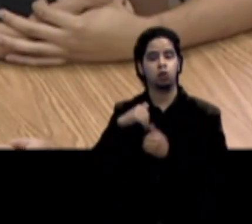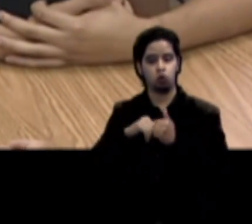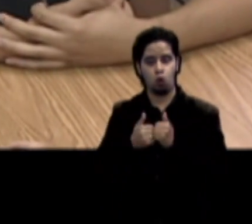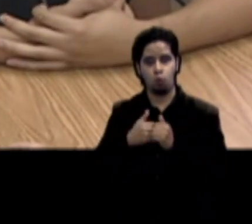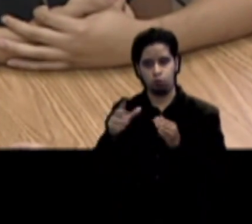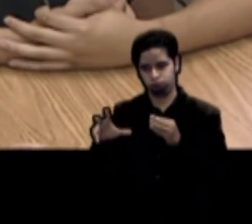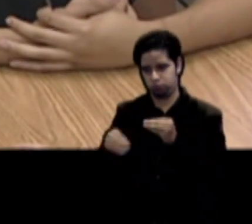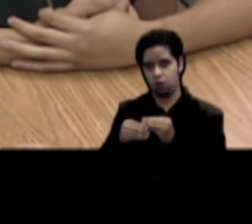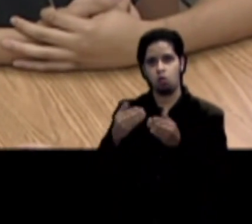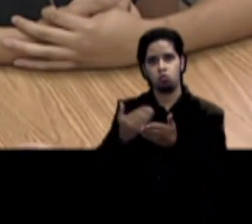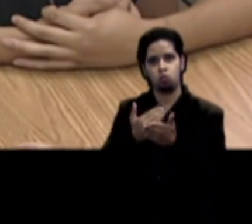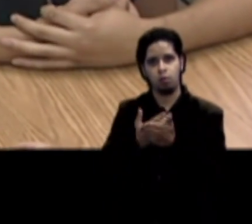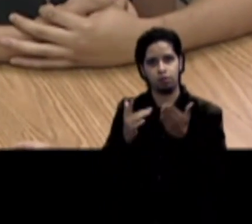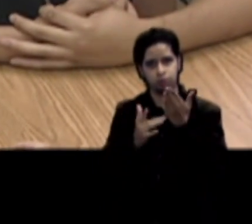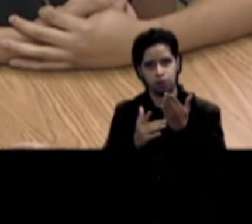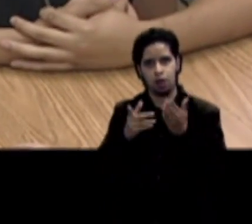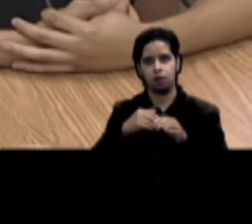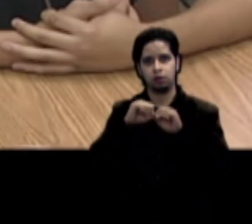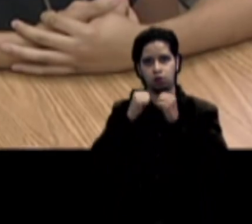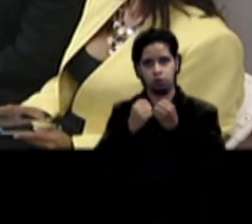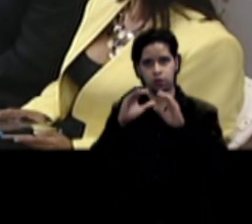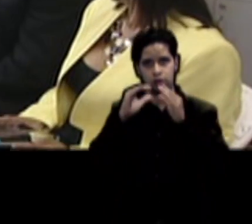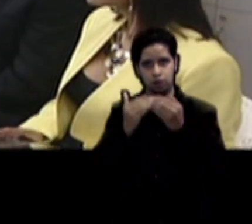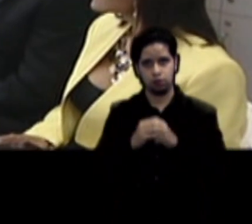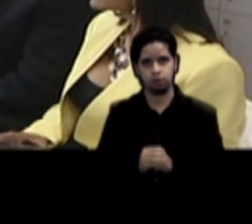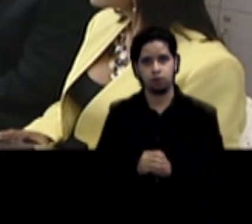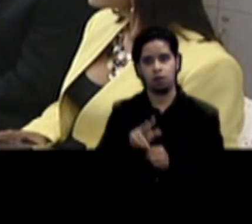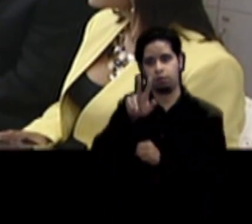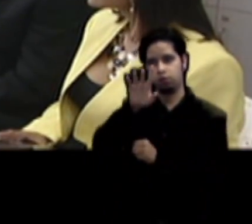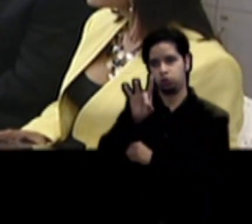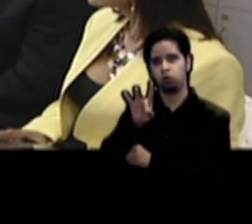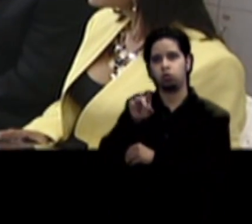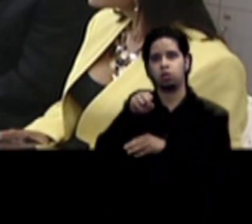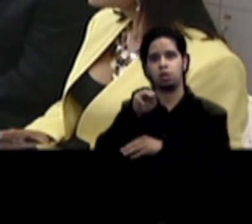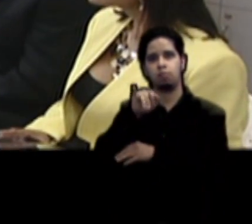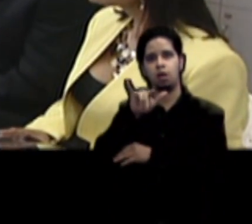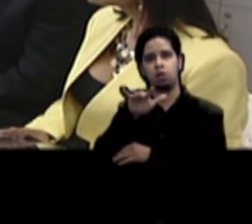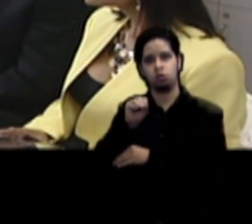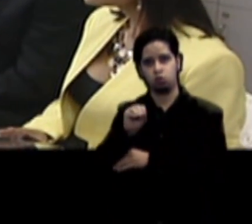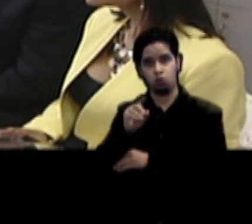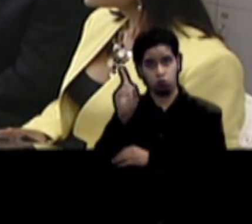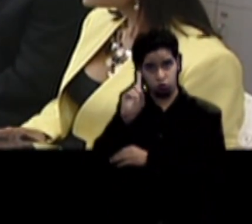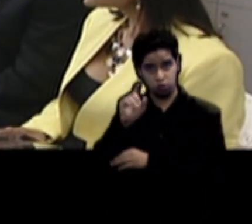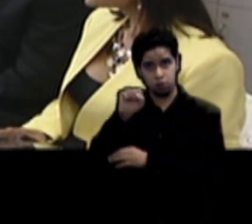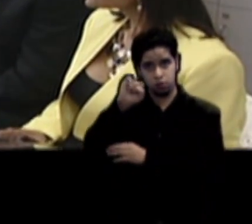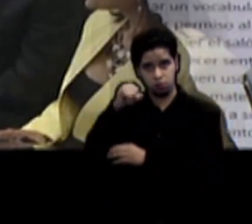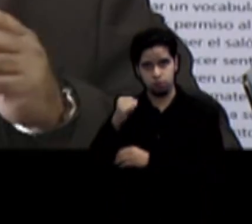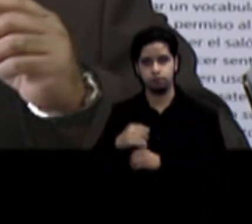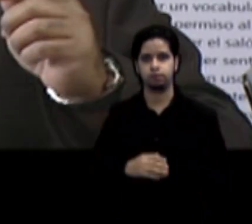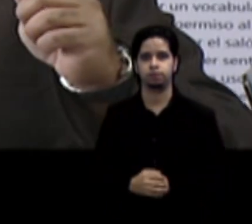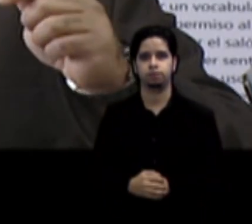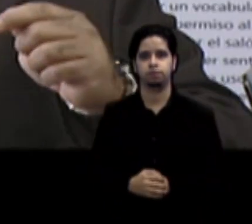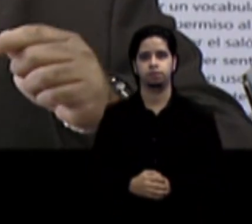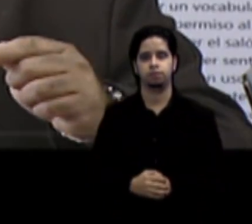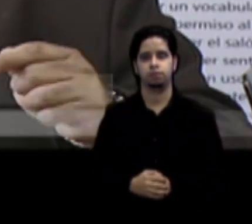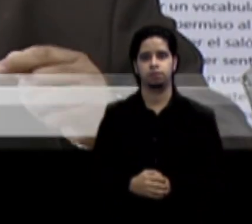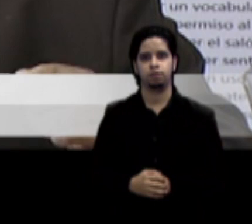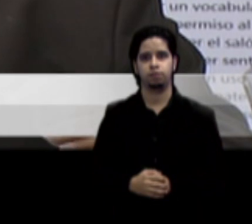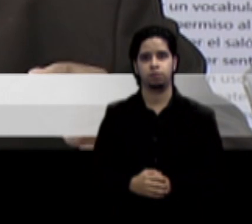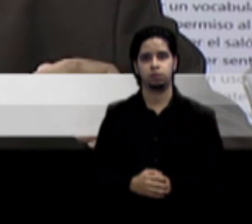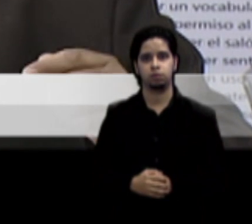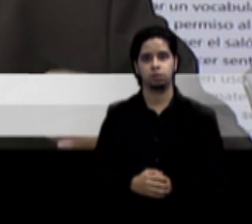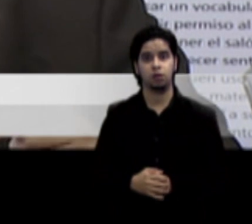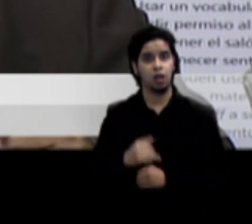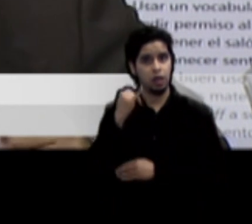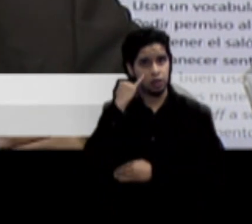clases. El foro se efectúa el miércoles 28 de mayo en el Hotel Sheraton Convention Center en San Juan. Si el maestro tiene un